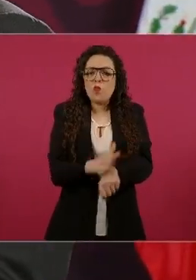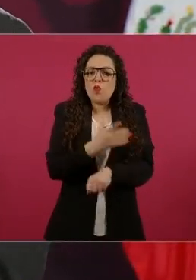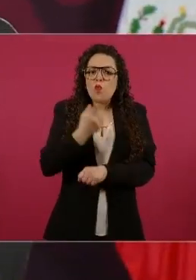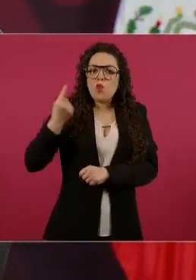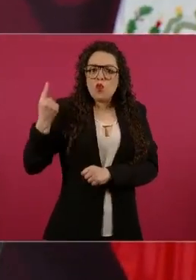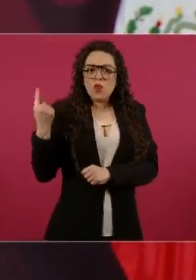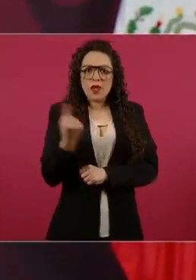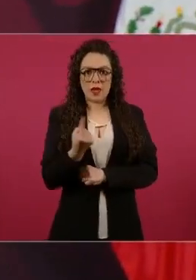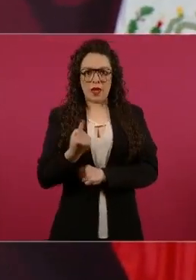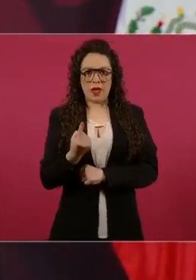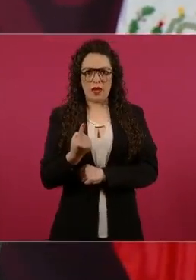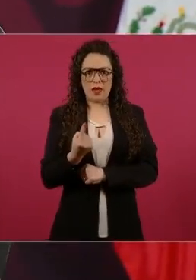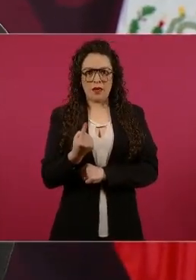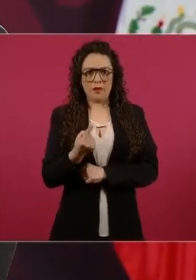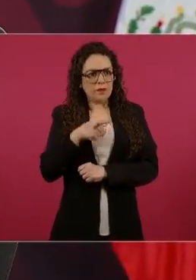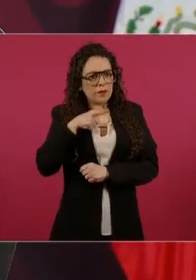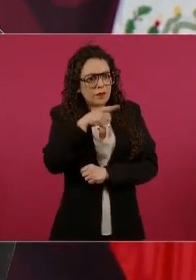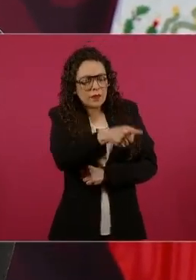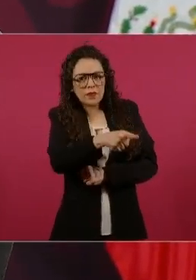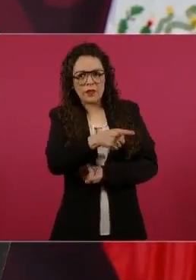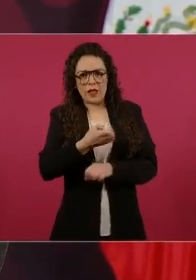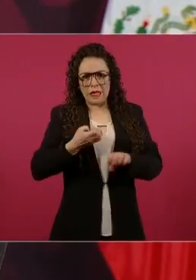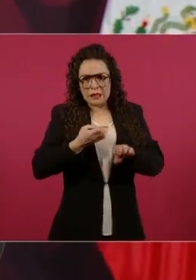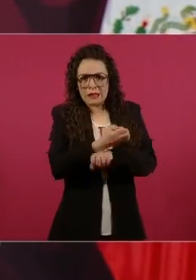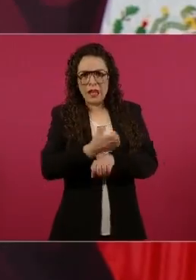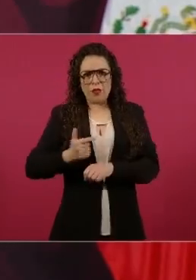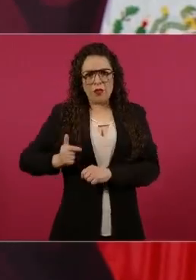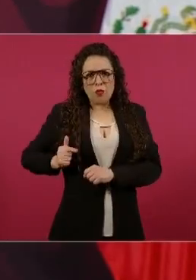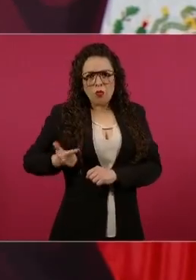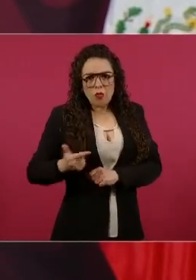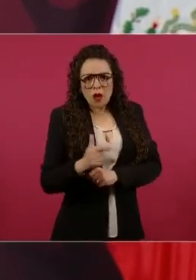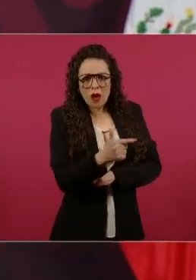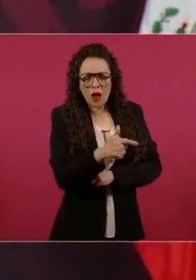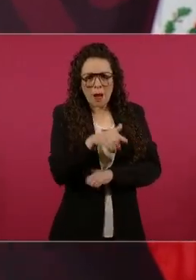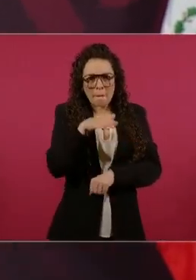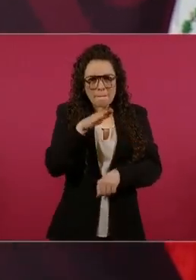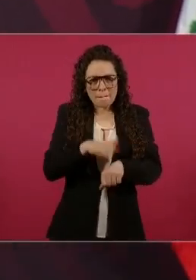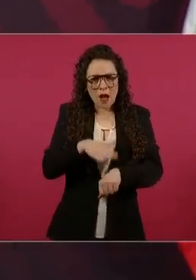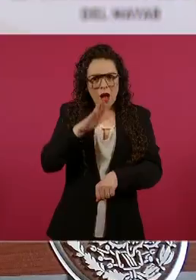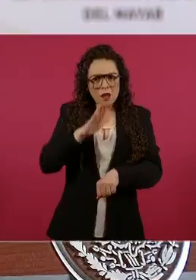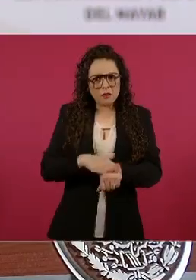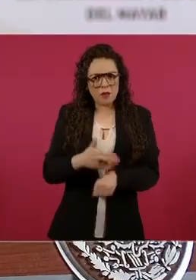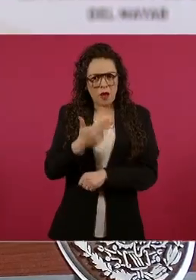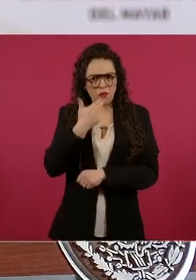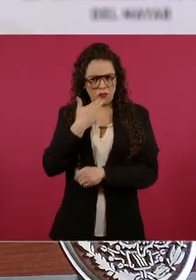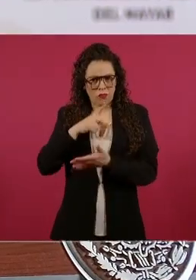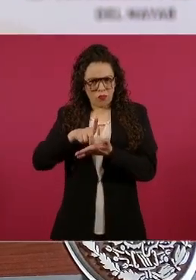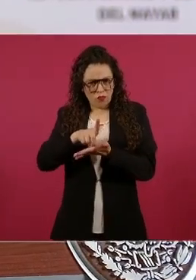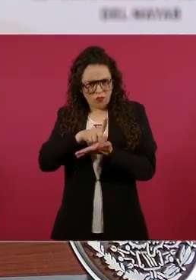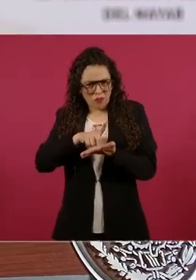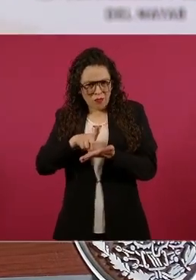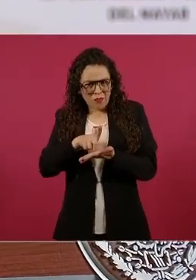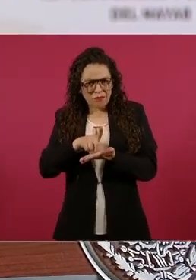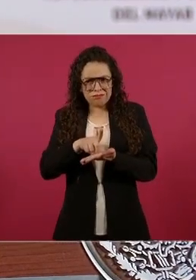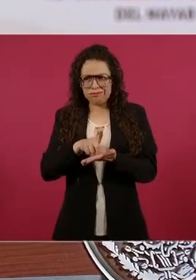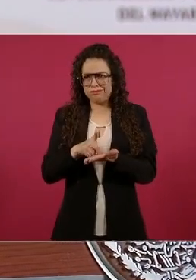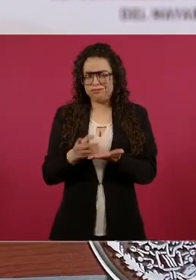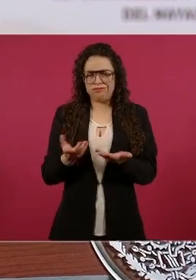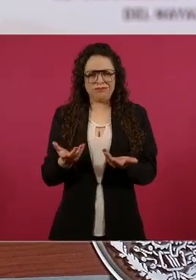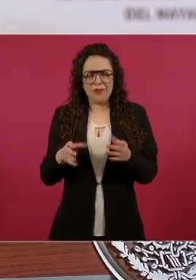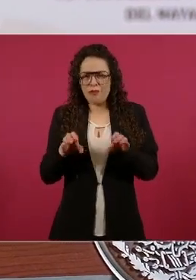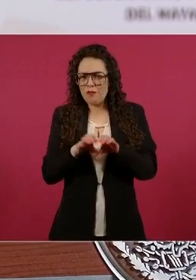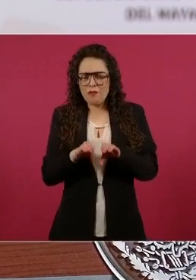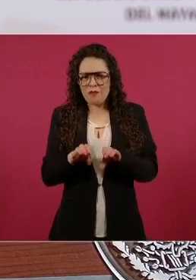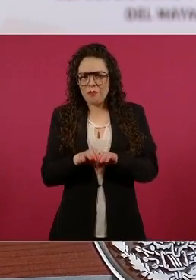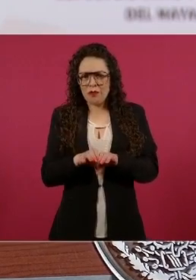estados con más consumo? Porque una cosa es el narcotráfico y otros delitos